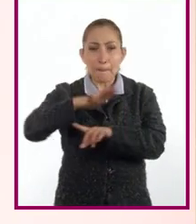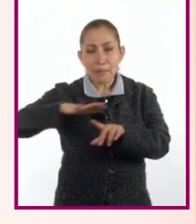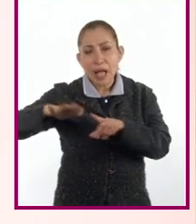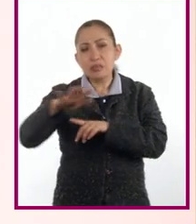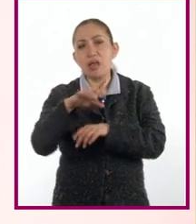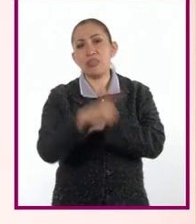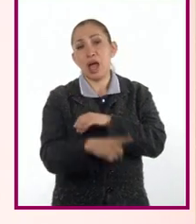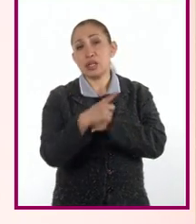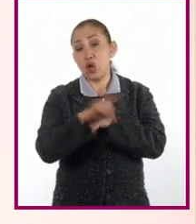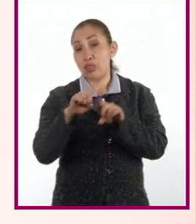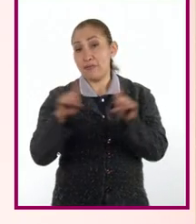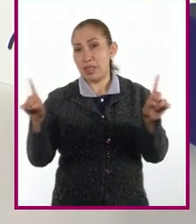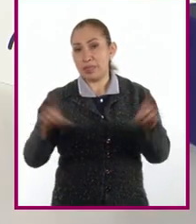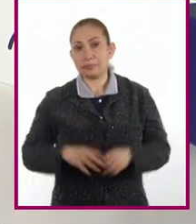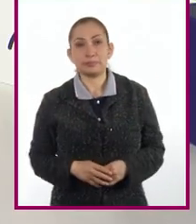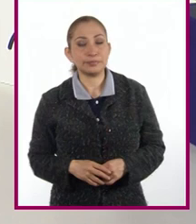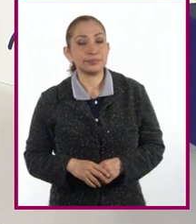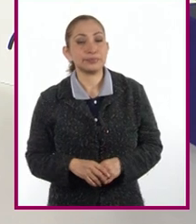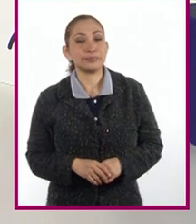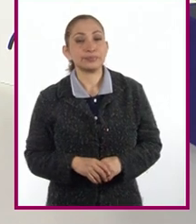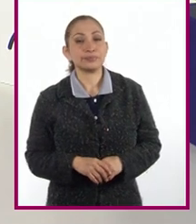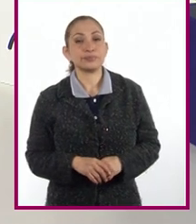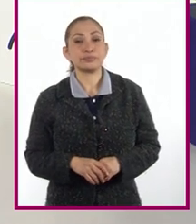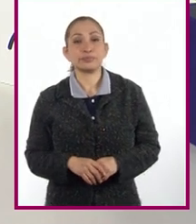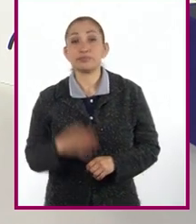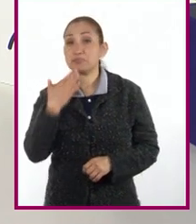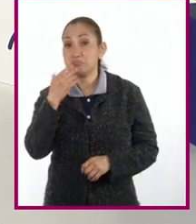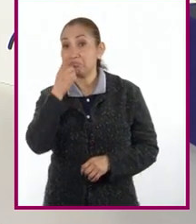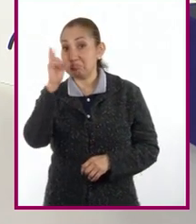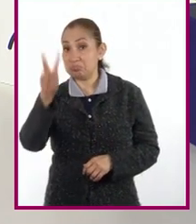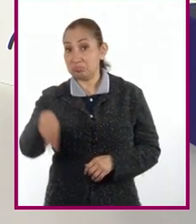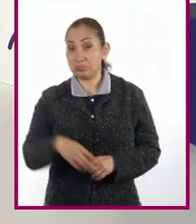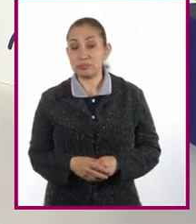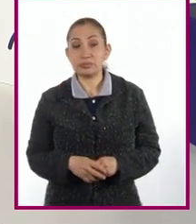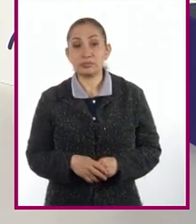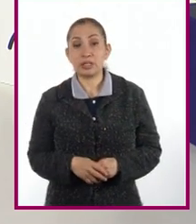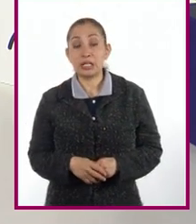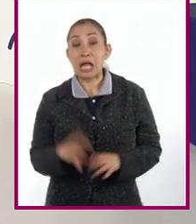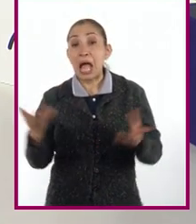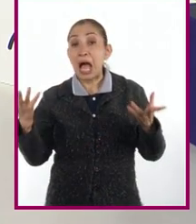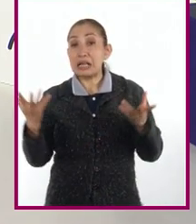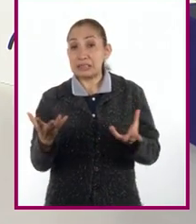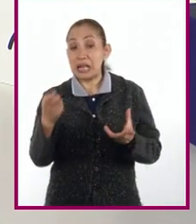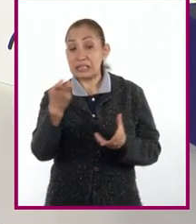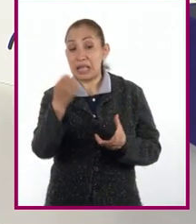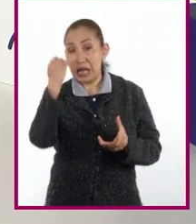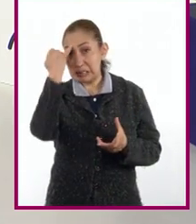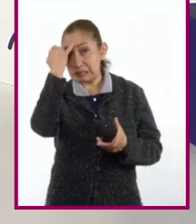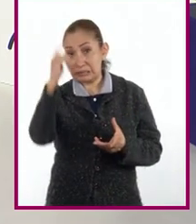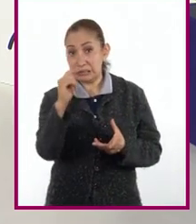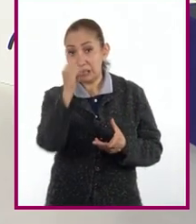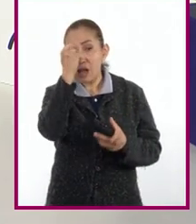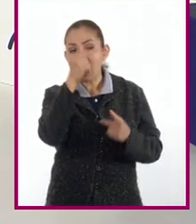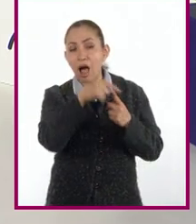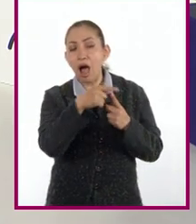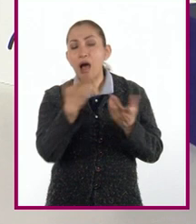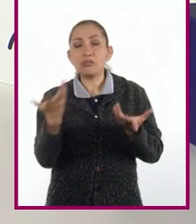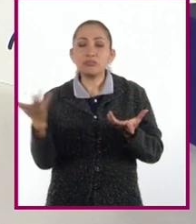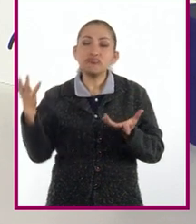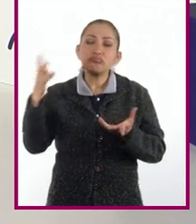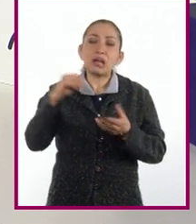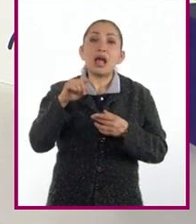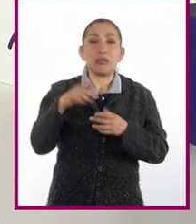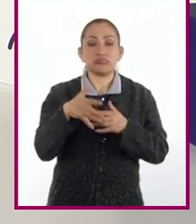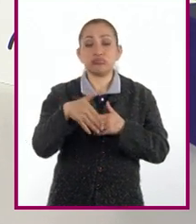ambiente muy distinto. Bien dicho, Enrique. La creación de estas técnicas ha traído consigo